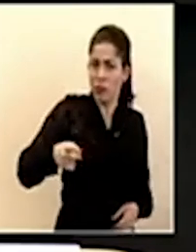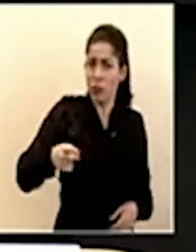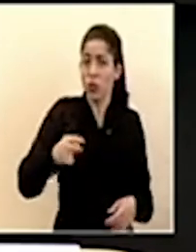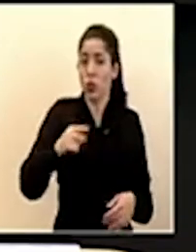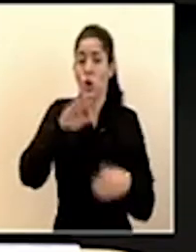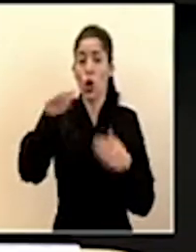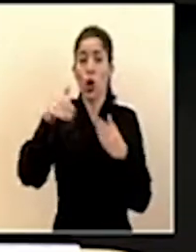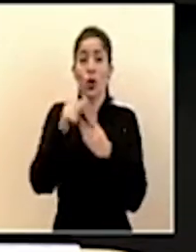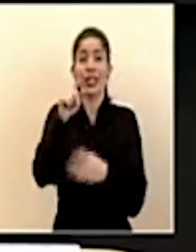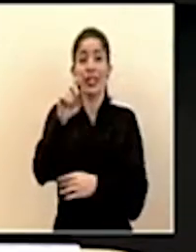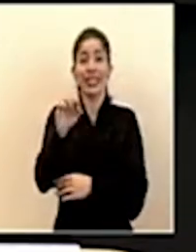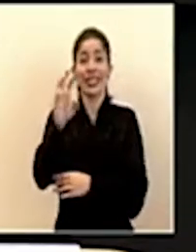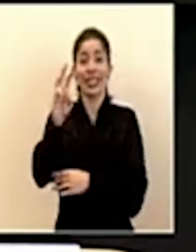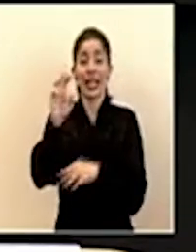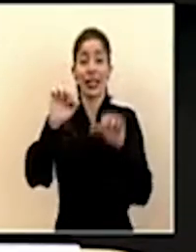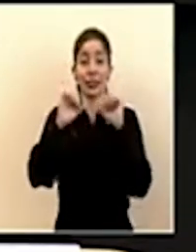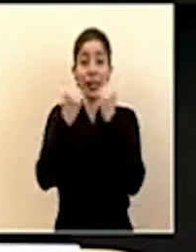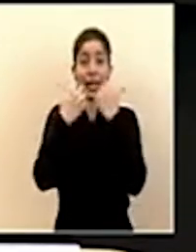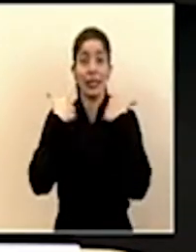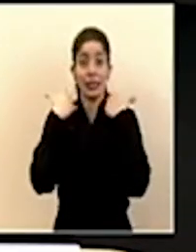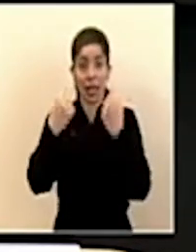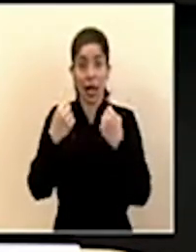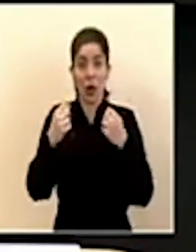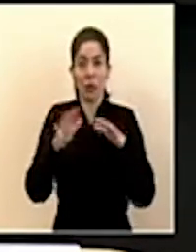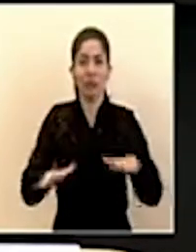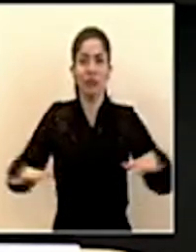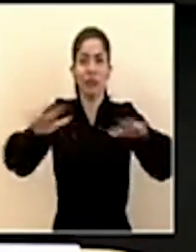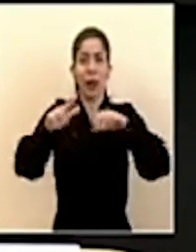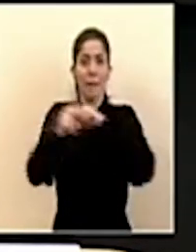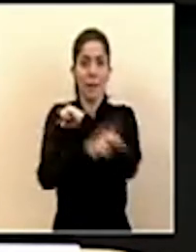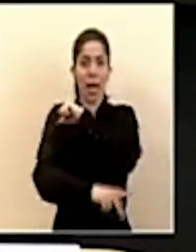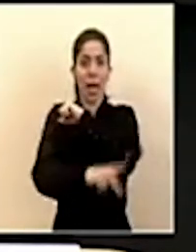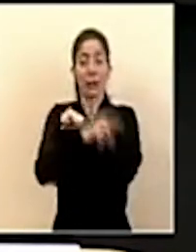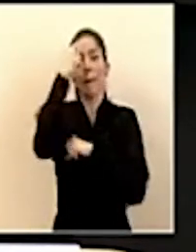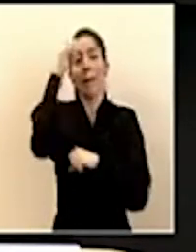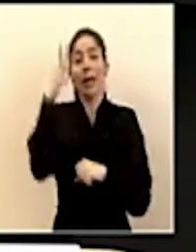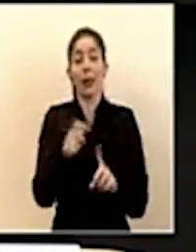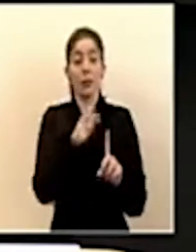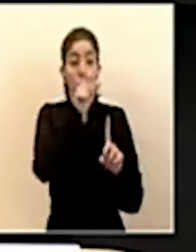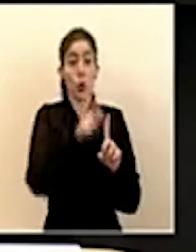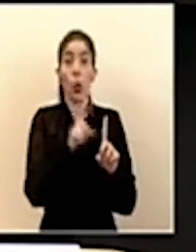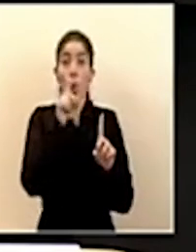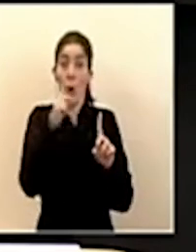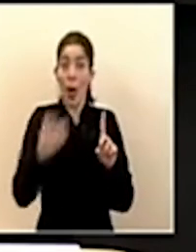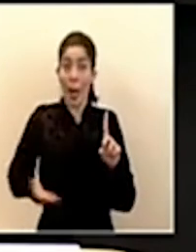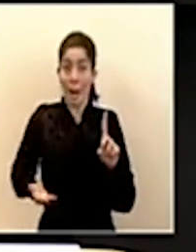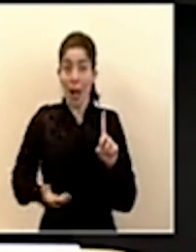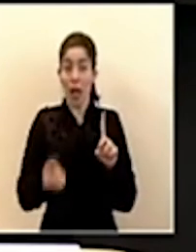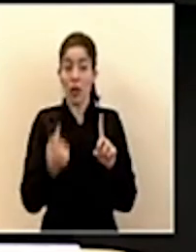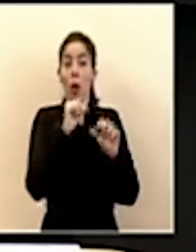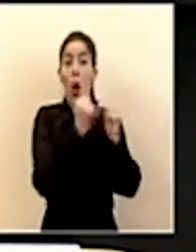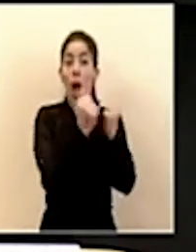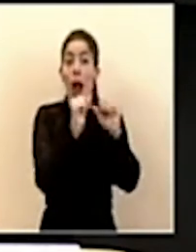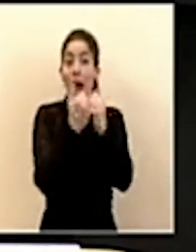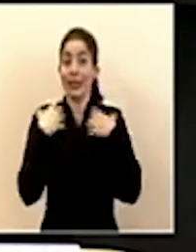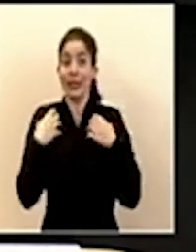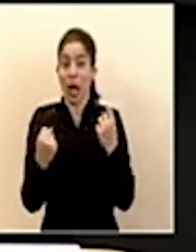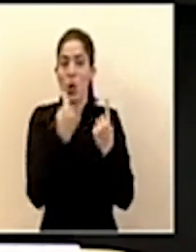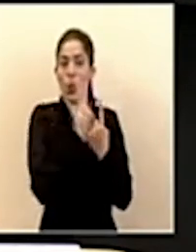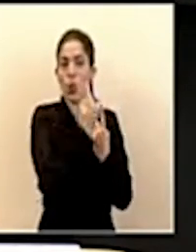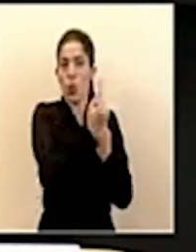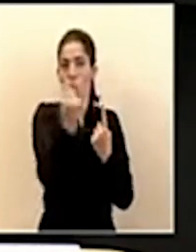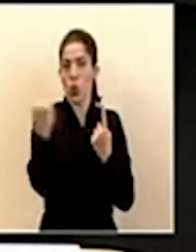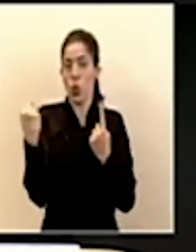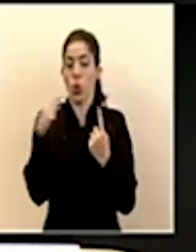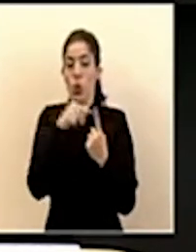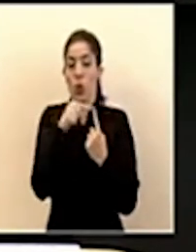106 áreas de salud que cubren todo el país para que un funcionario en cada área de salud le dé un